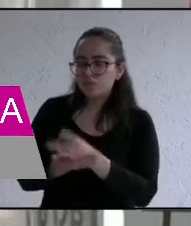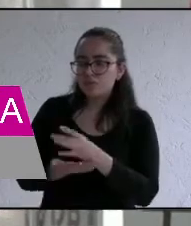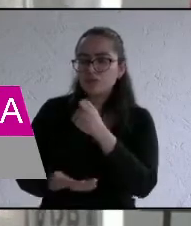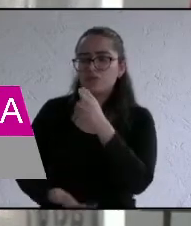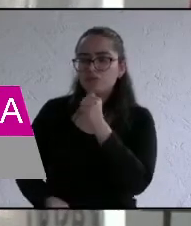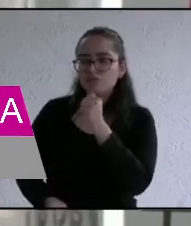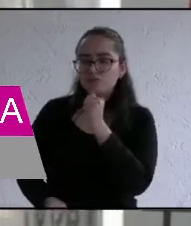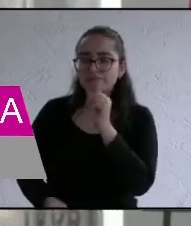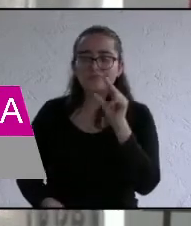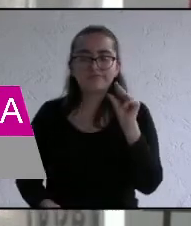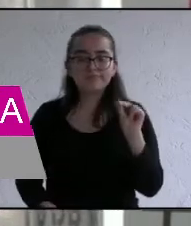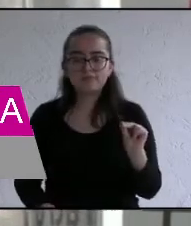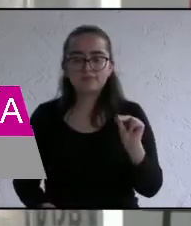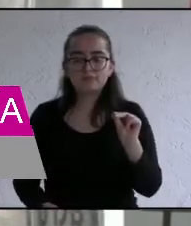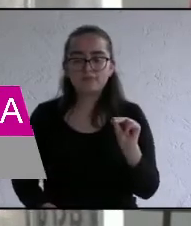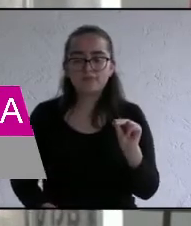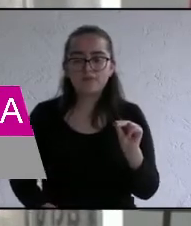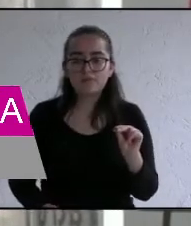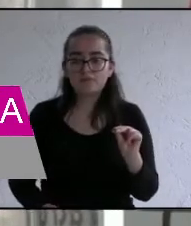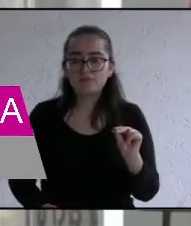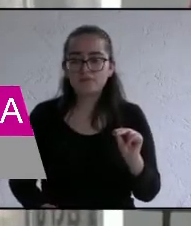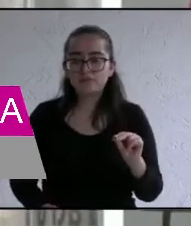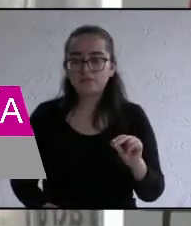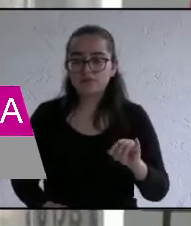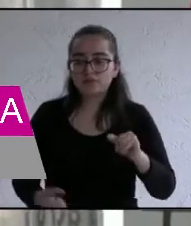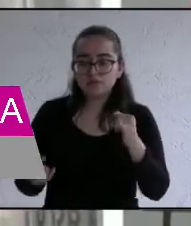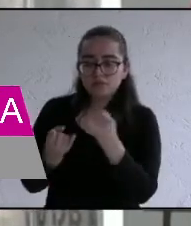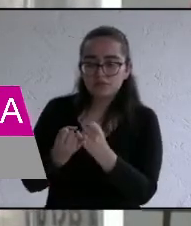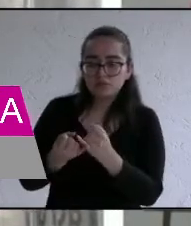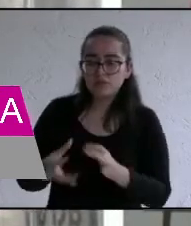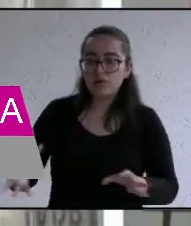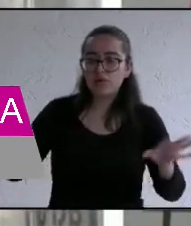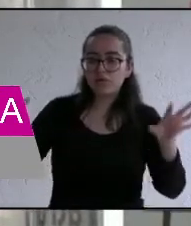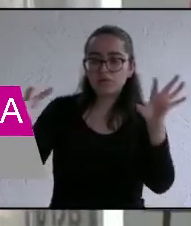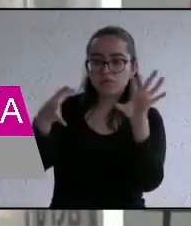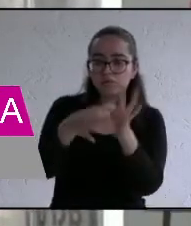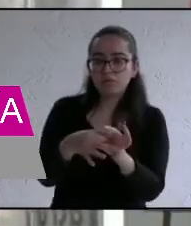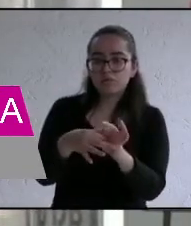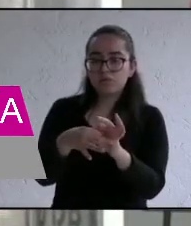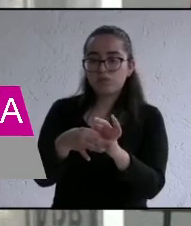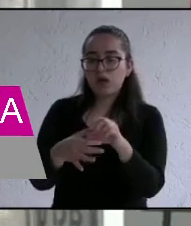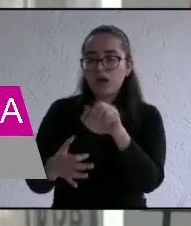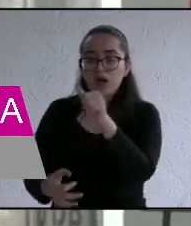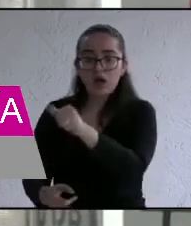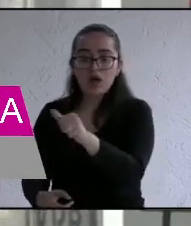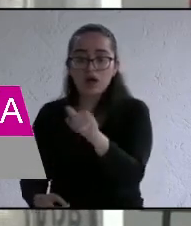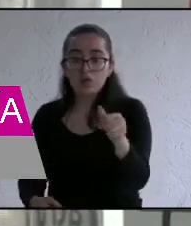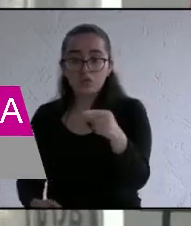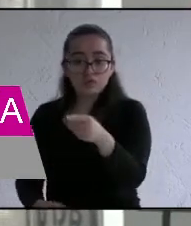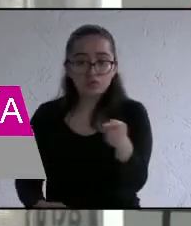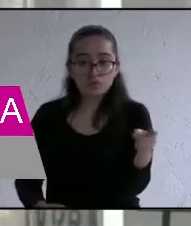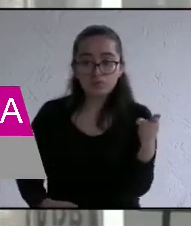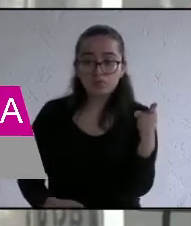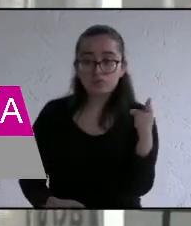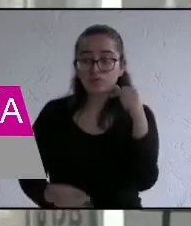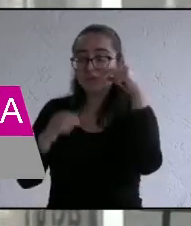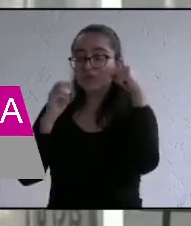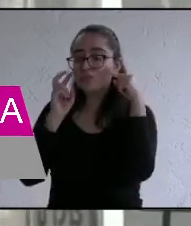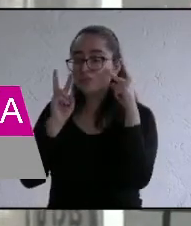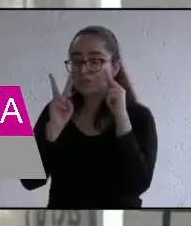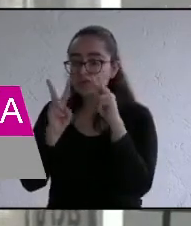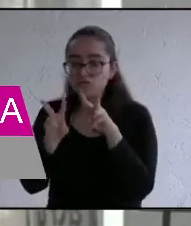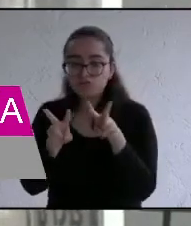también hay que ayudarse de la ciudadanía que seamos vigilantes cada uno de nosotros desde nuestras calles nuestras